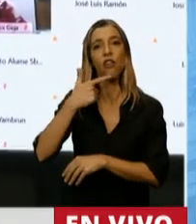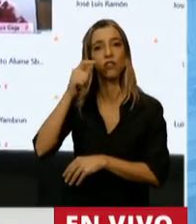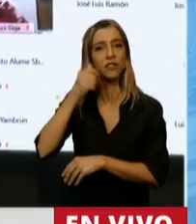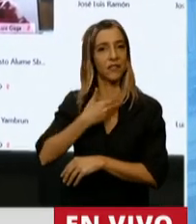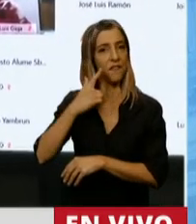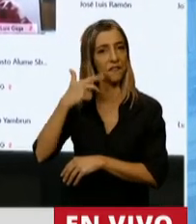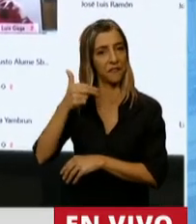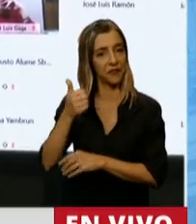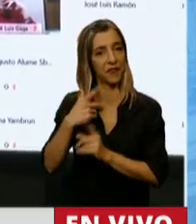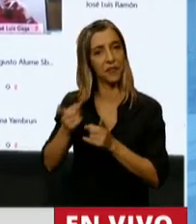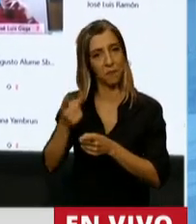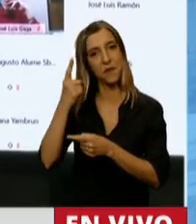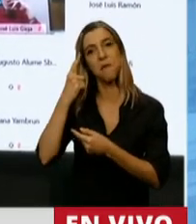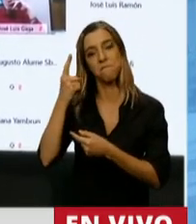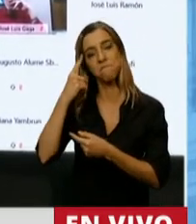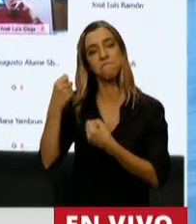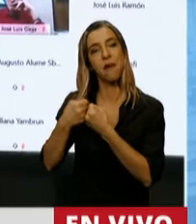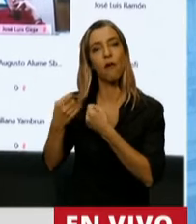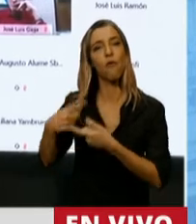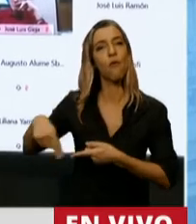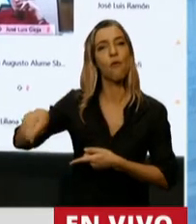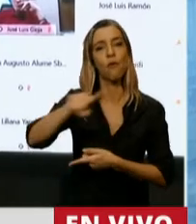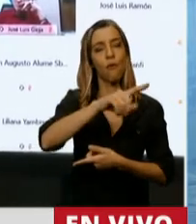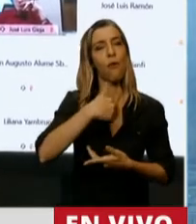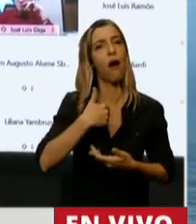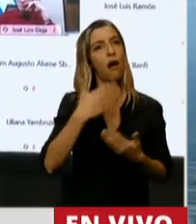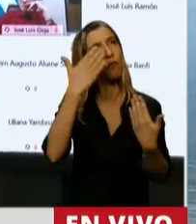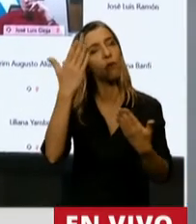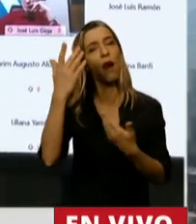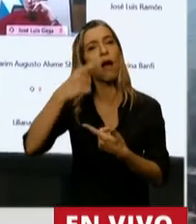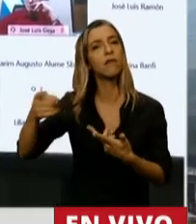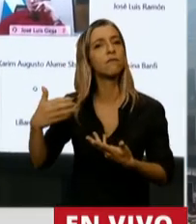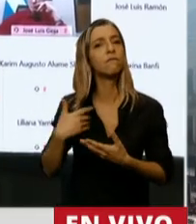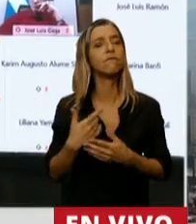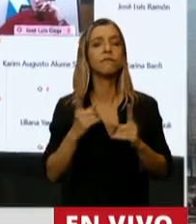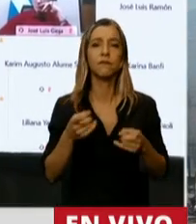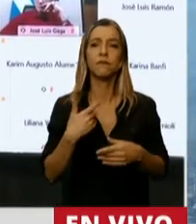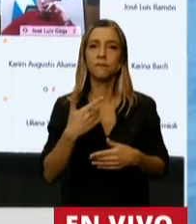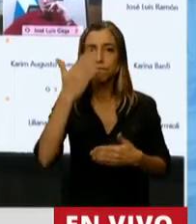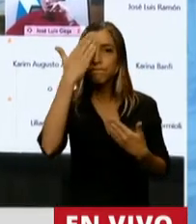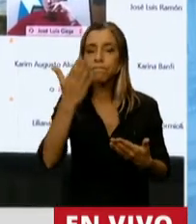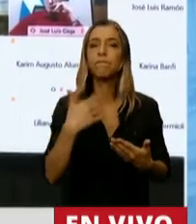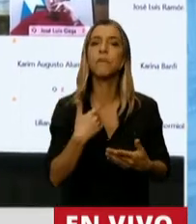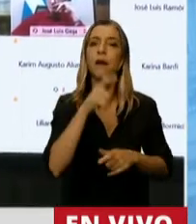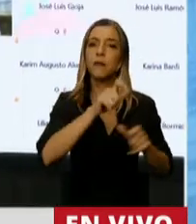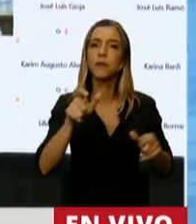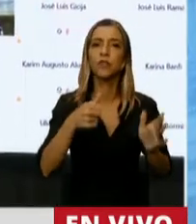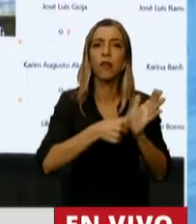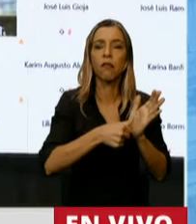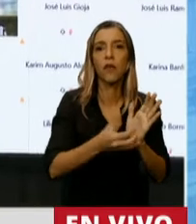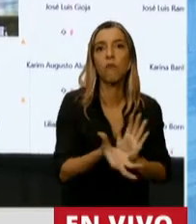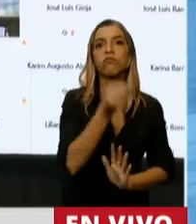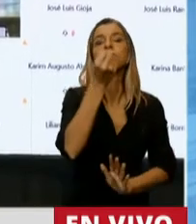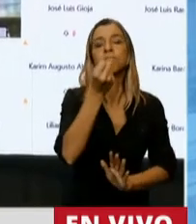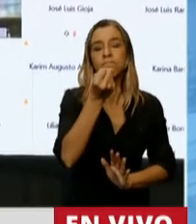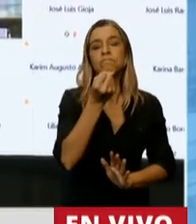hago un recuerdo a todos los que han tenido que recuperar su identidad, y a todos los que han tenido que y un agradecimiento